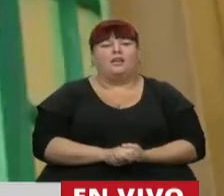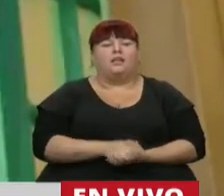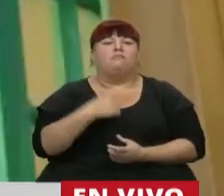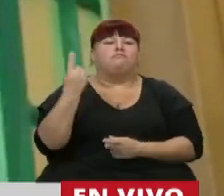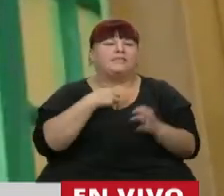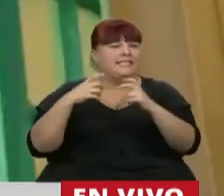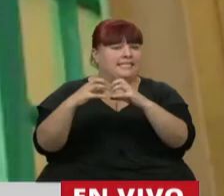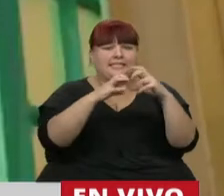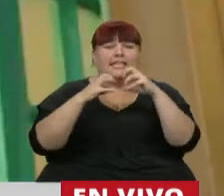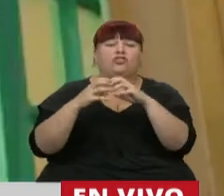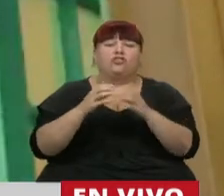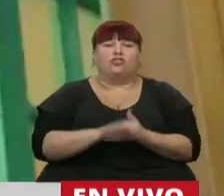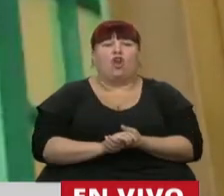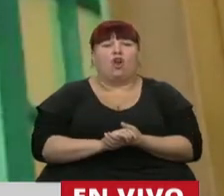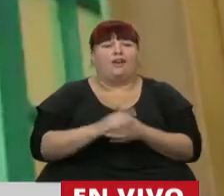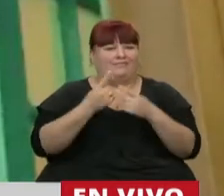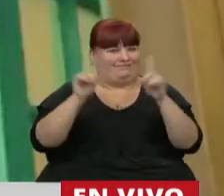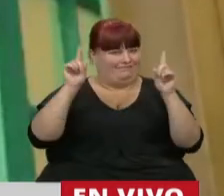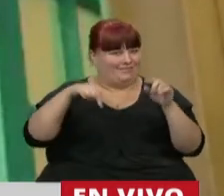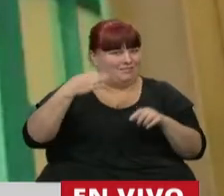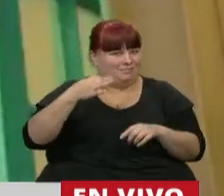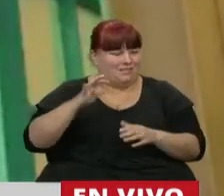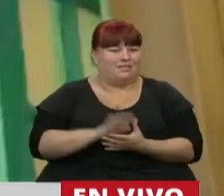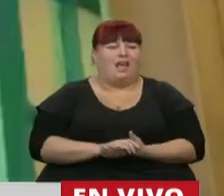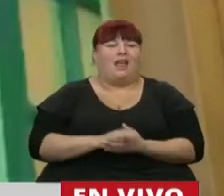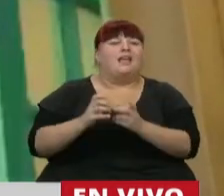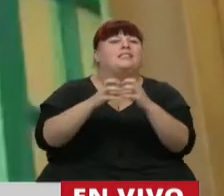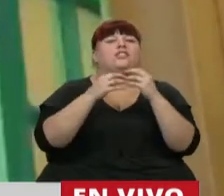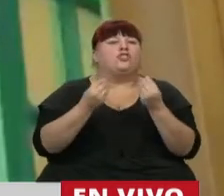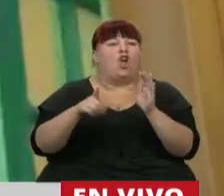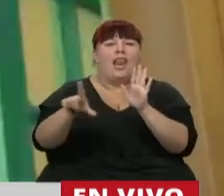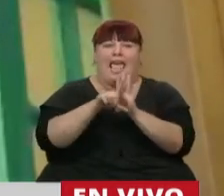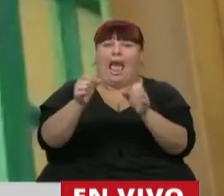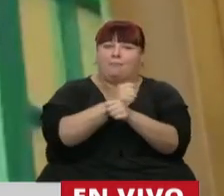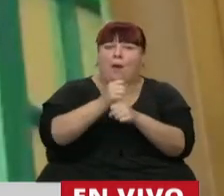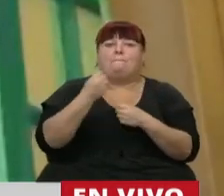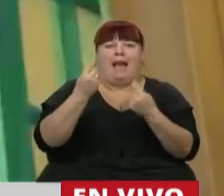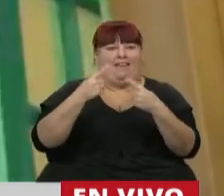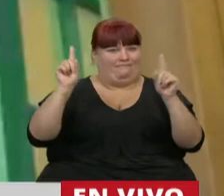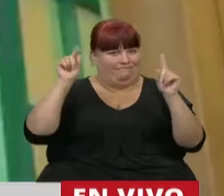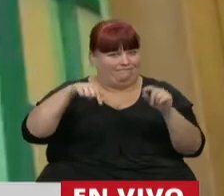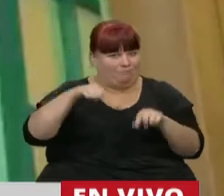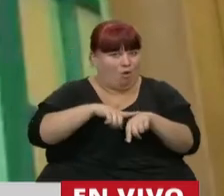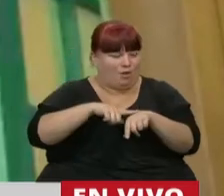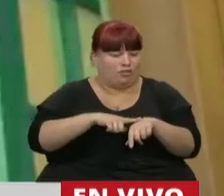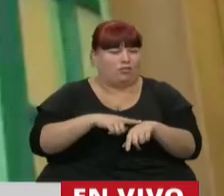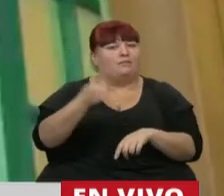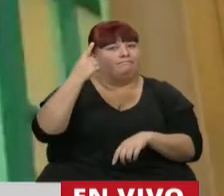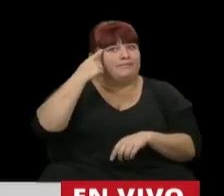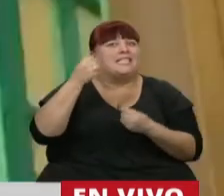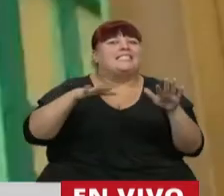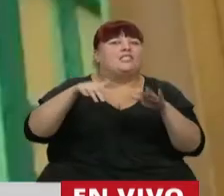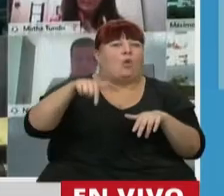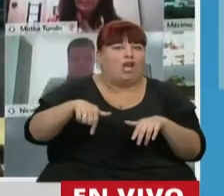sesionando en la excepcionalidad. Sancionamos una ley para la excepcionalidad, teniendo en cuenta las